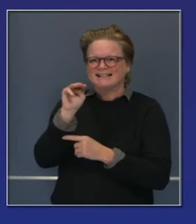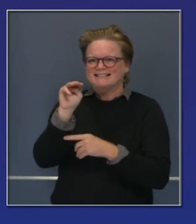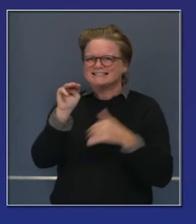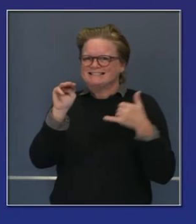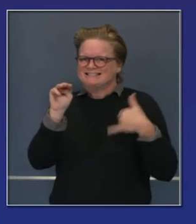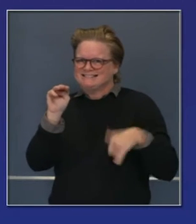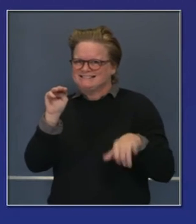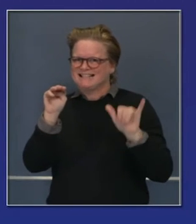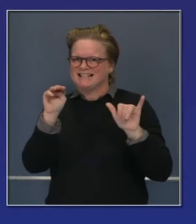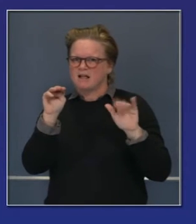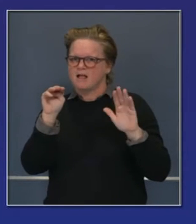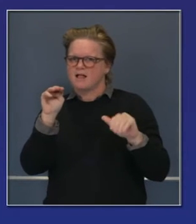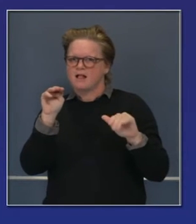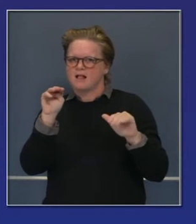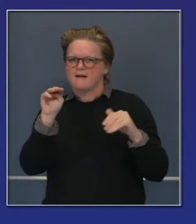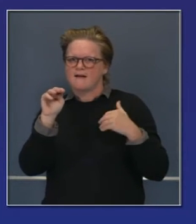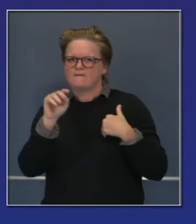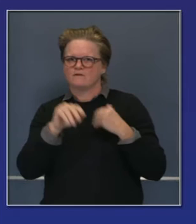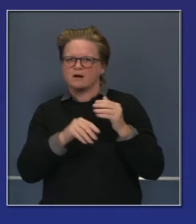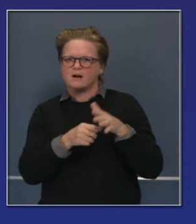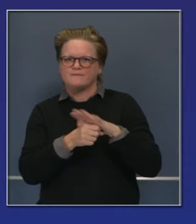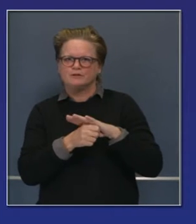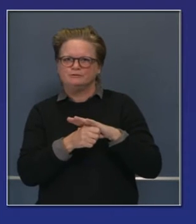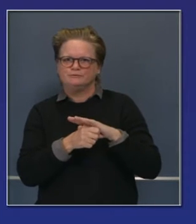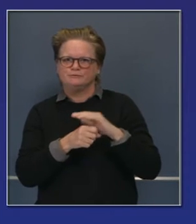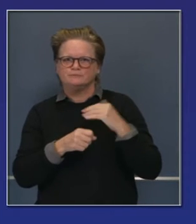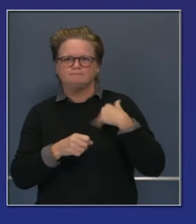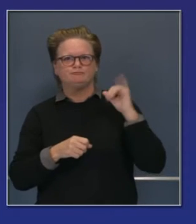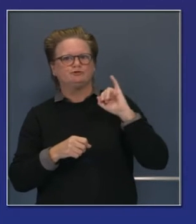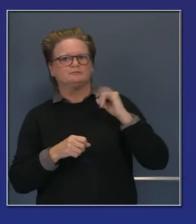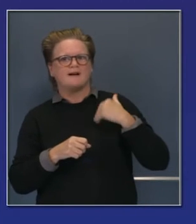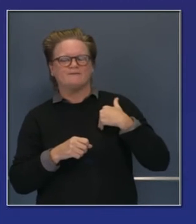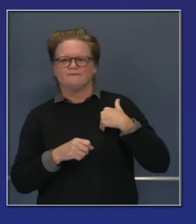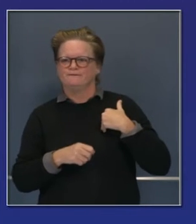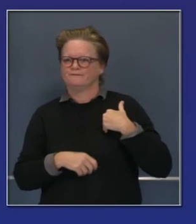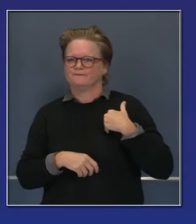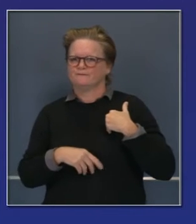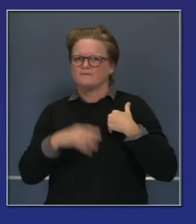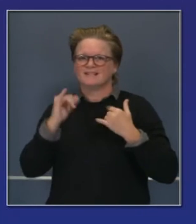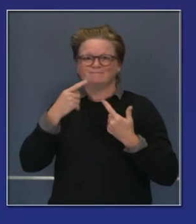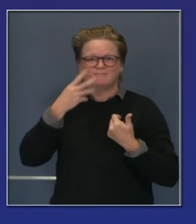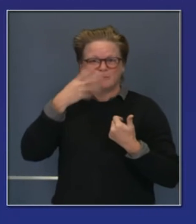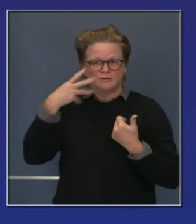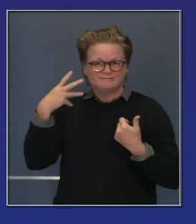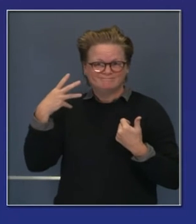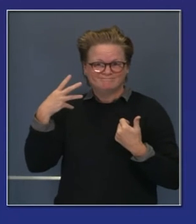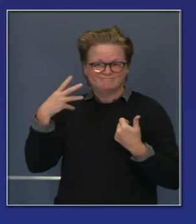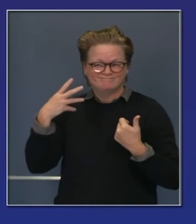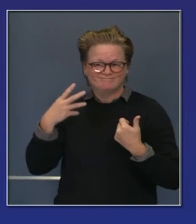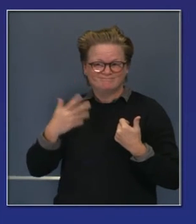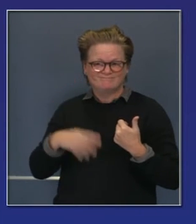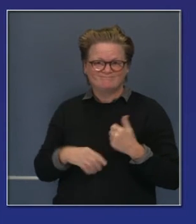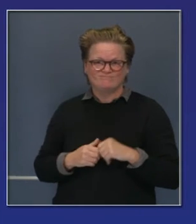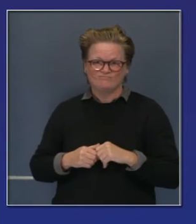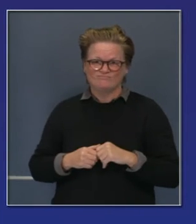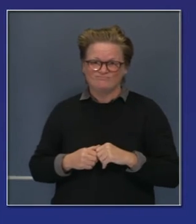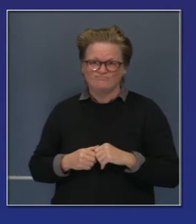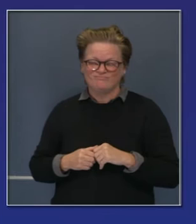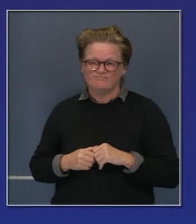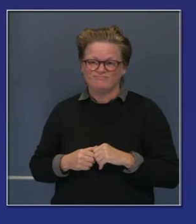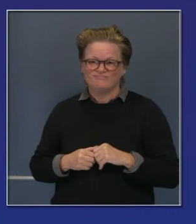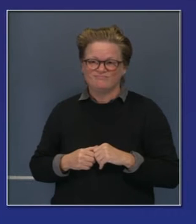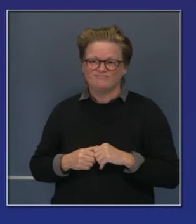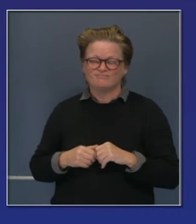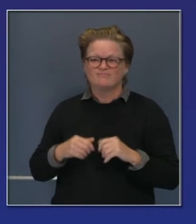indocumentados que generalmente no califican para el apoyo. Pero nuestro estado ha dicho, toda persona en California tendrá cobertura.